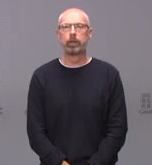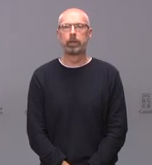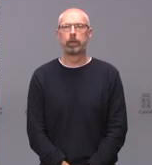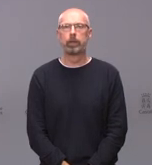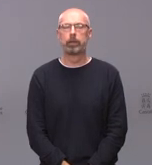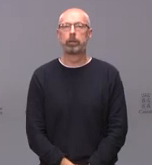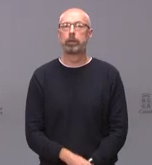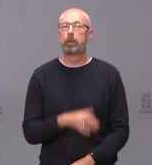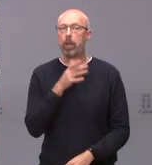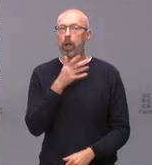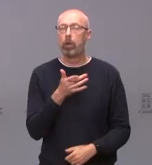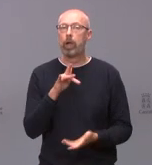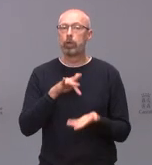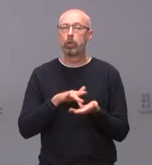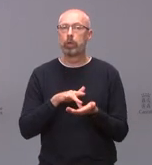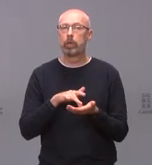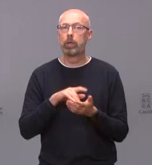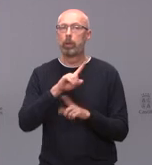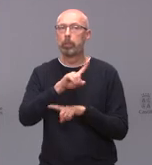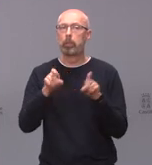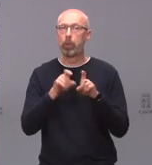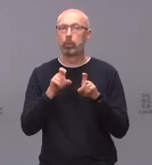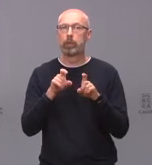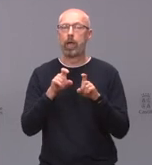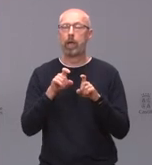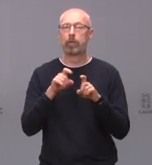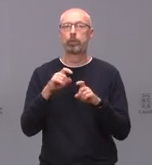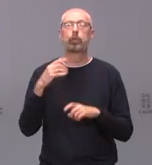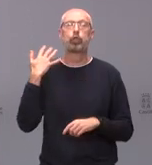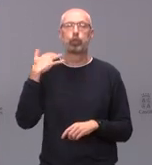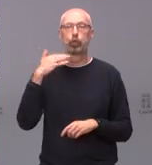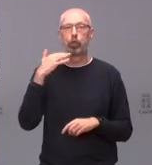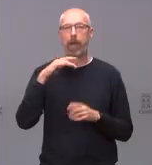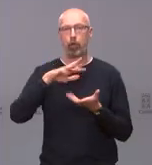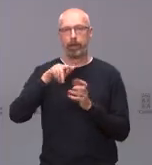pues es el momento de dar paso a Sergio García de Soria Noticias Sergio